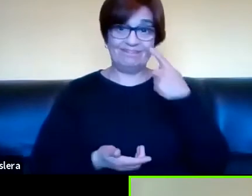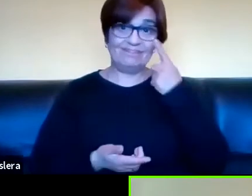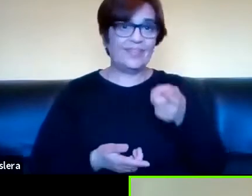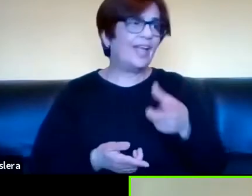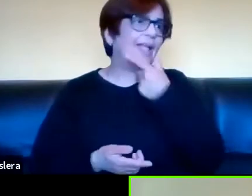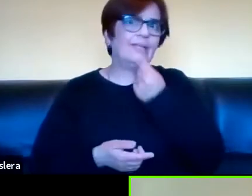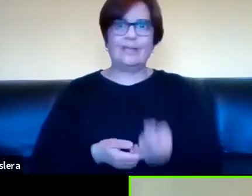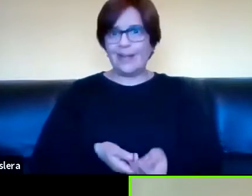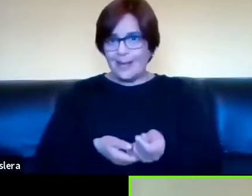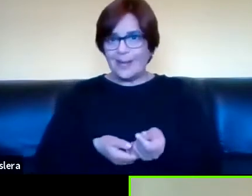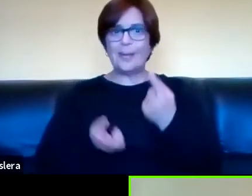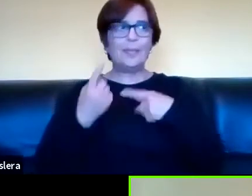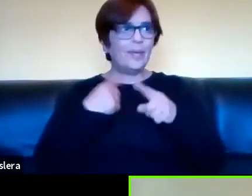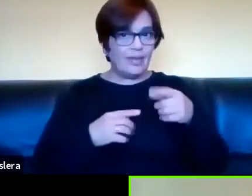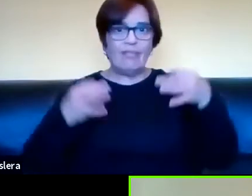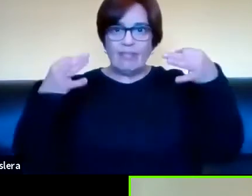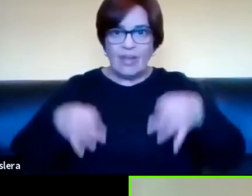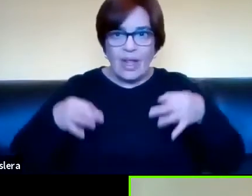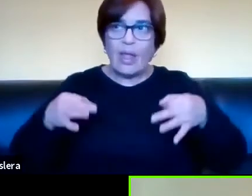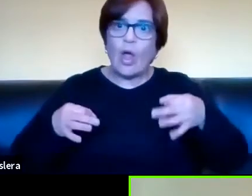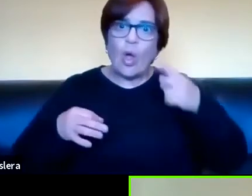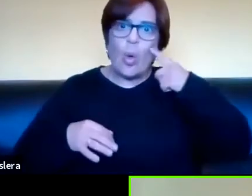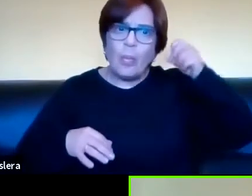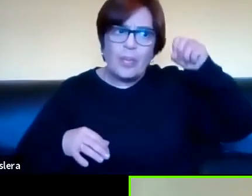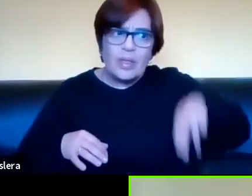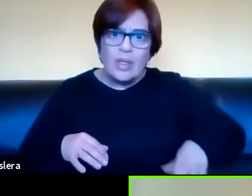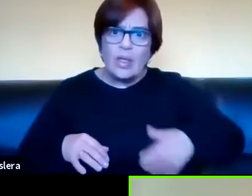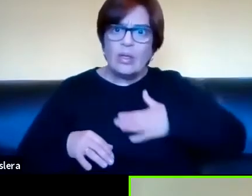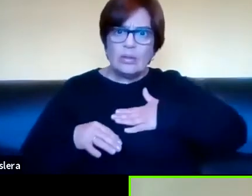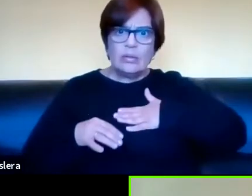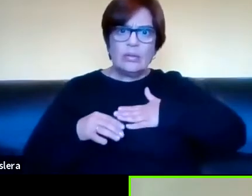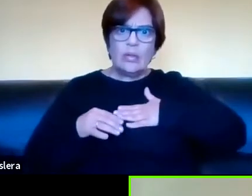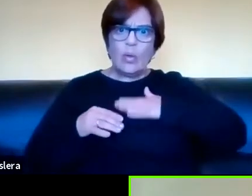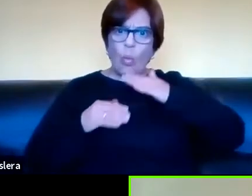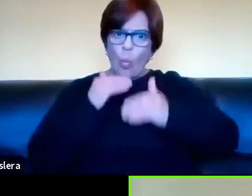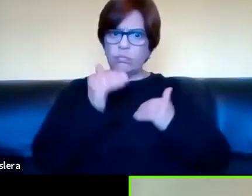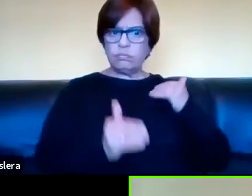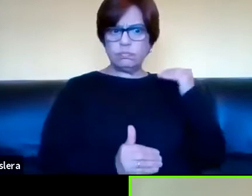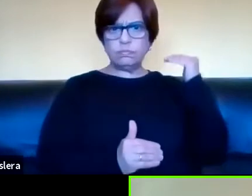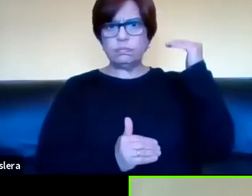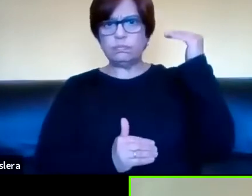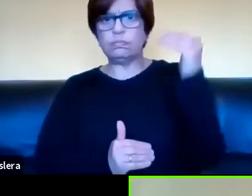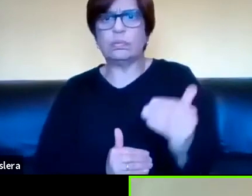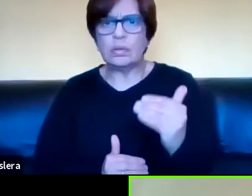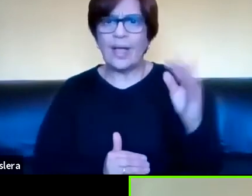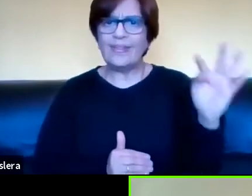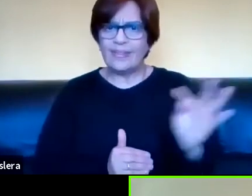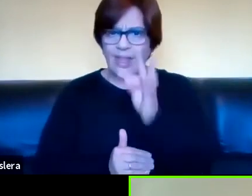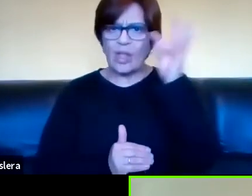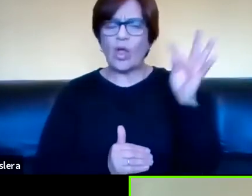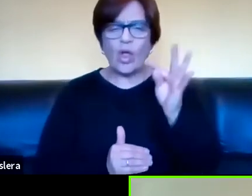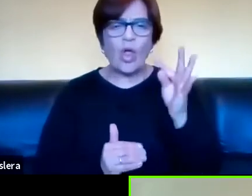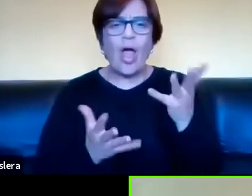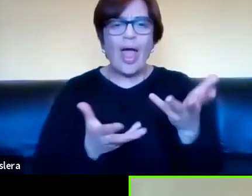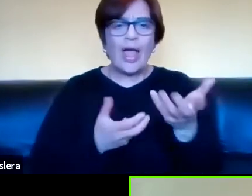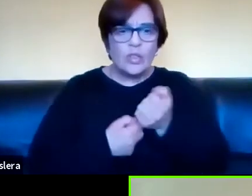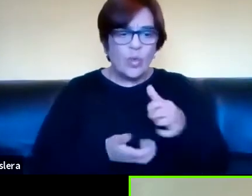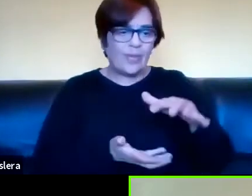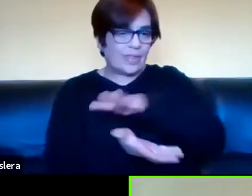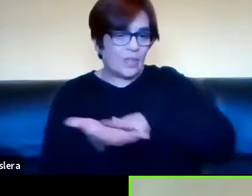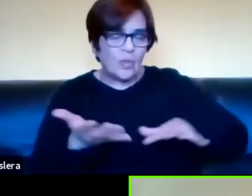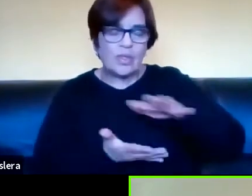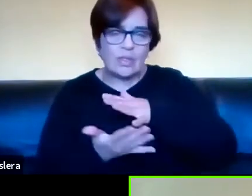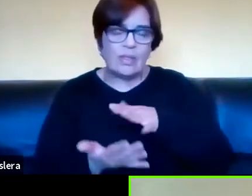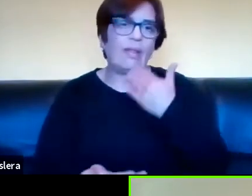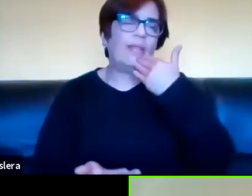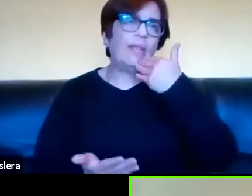es muy simple, pero realmente es, a mi criterio, un paso teórico importante, porque permite entender esta realidad que si no